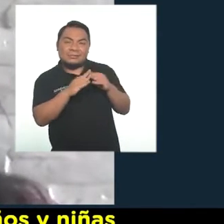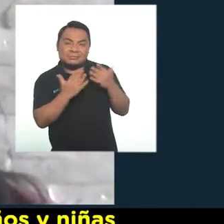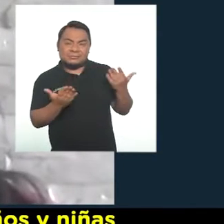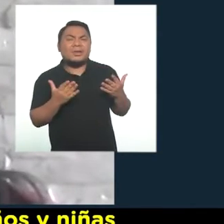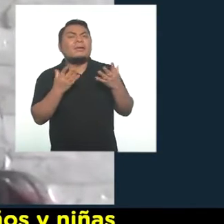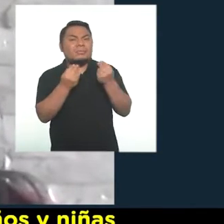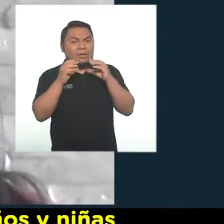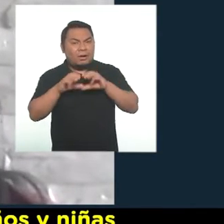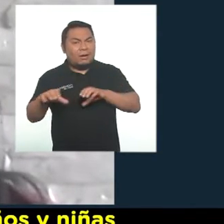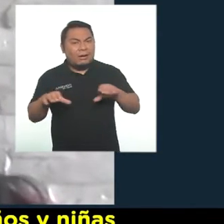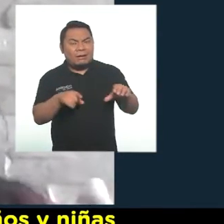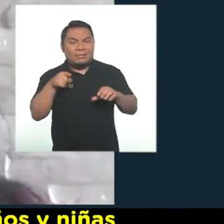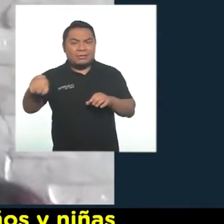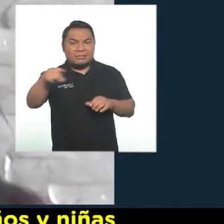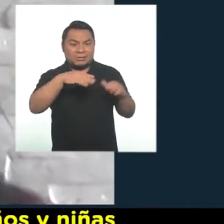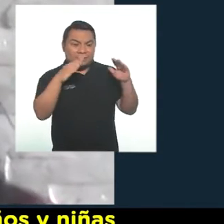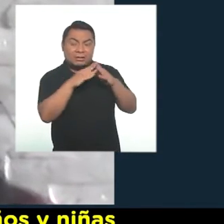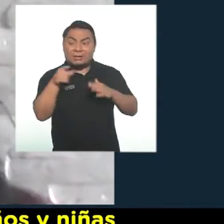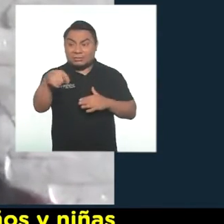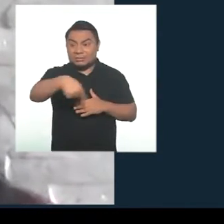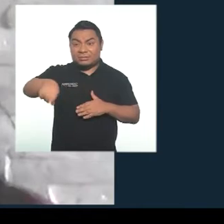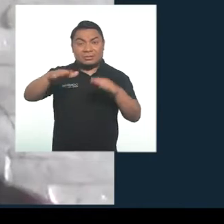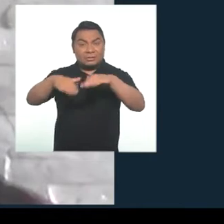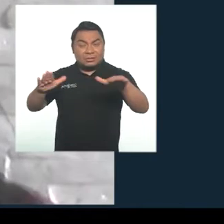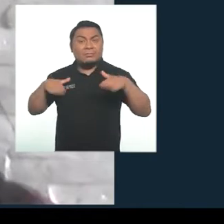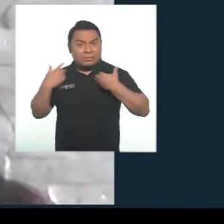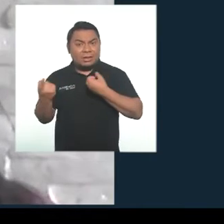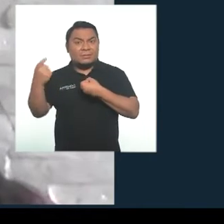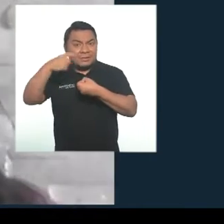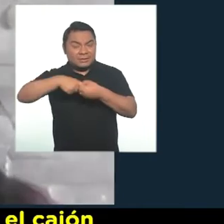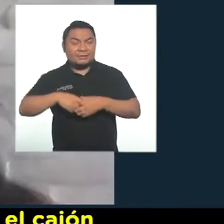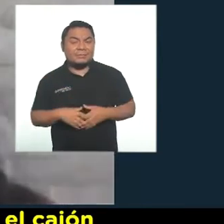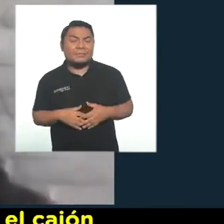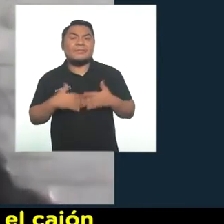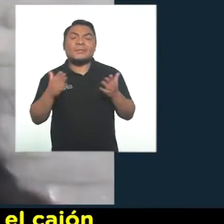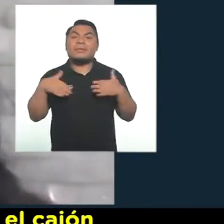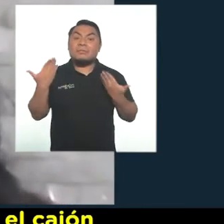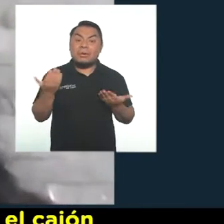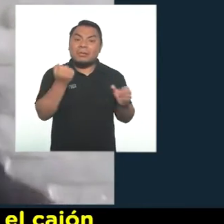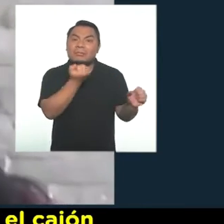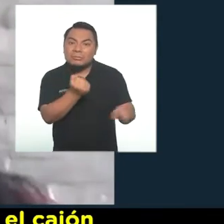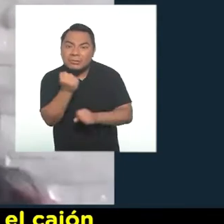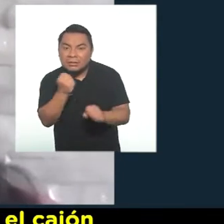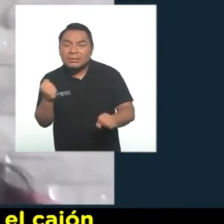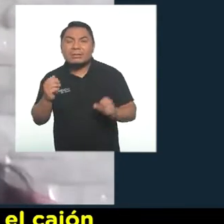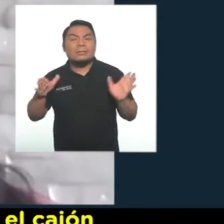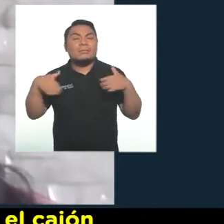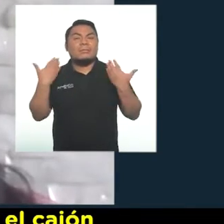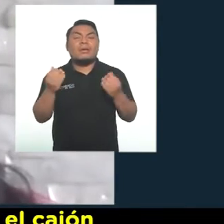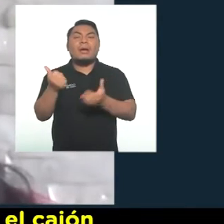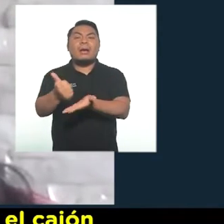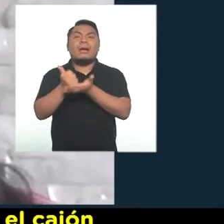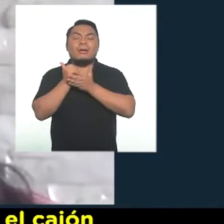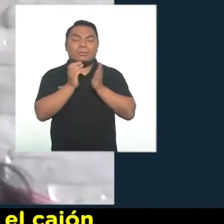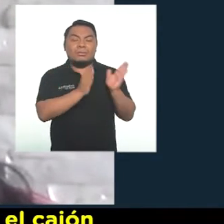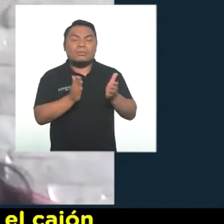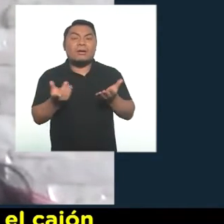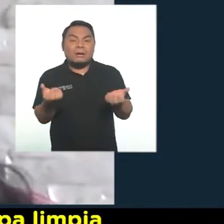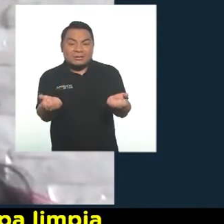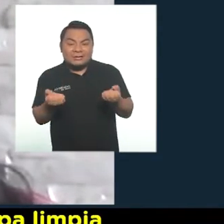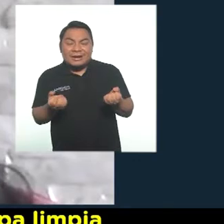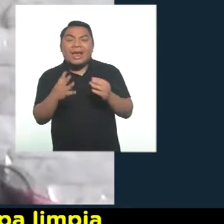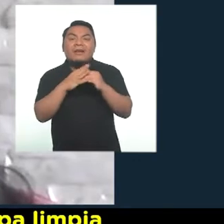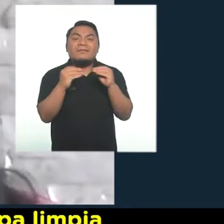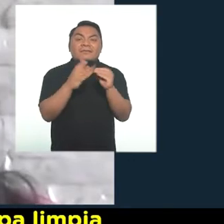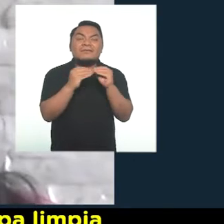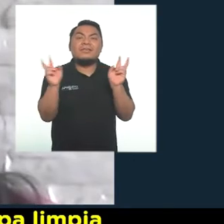Hay varias actividades en las que nuestros niños y niñas pueden participar. Pueden barrer, pueden ayudarnos a organizar el cajón de